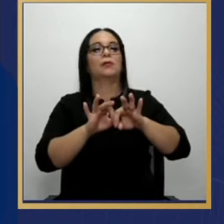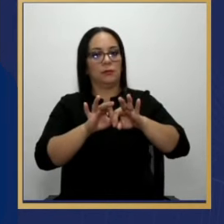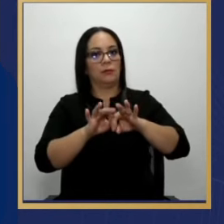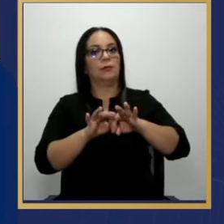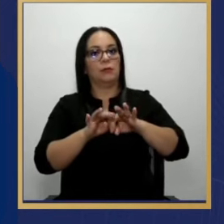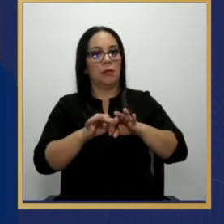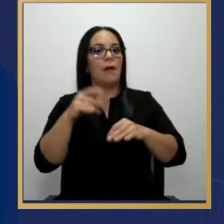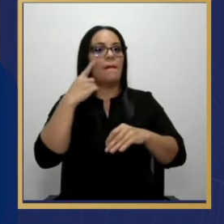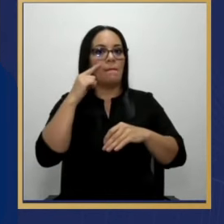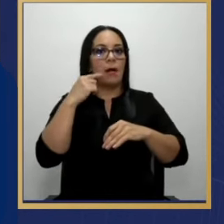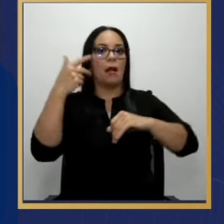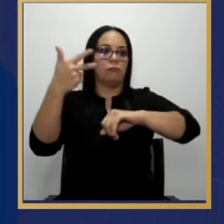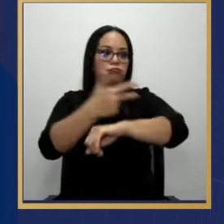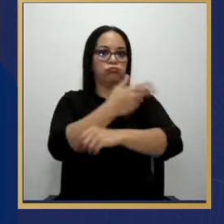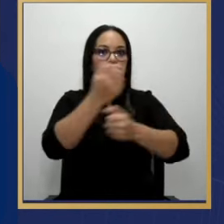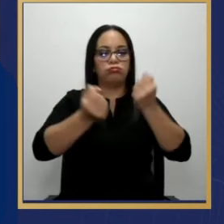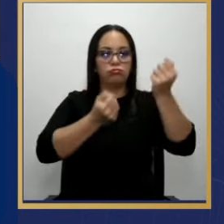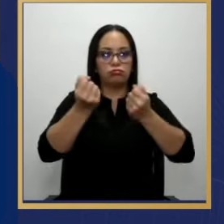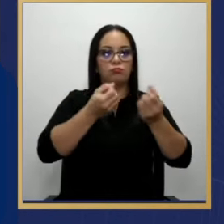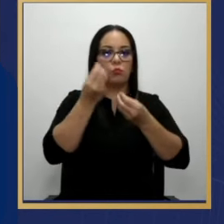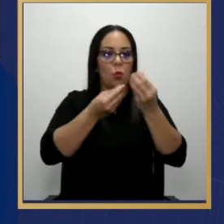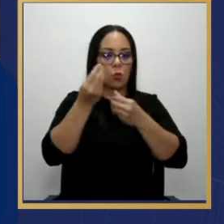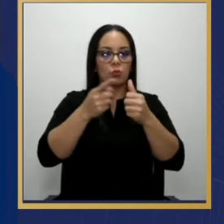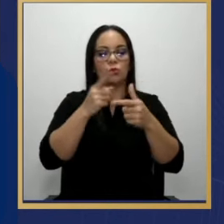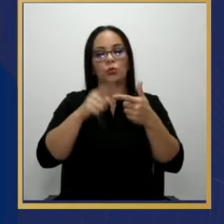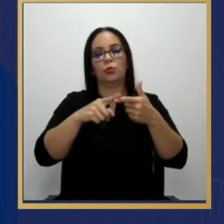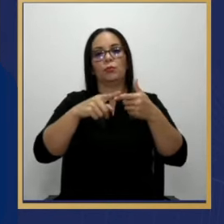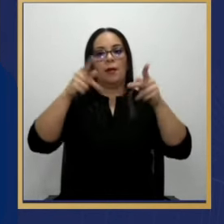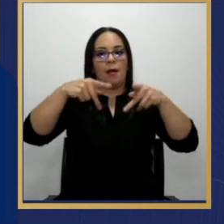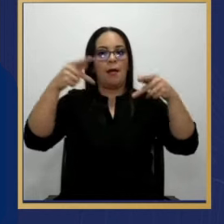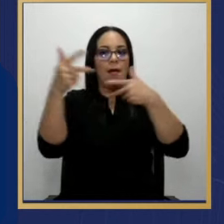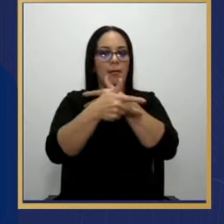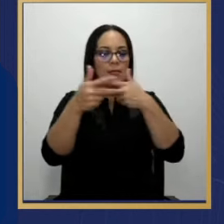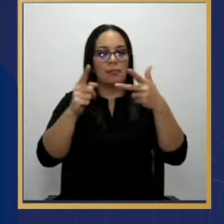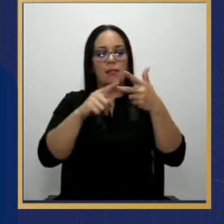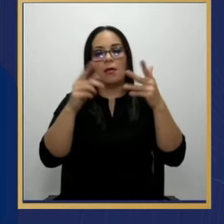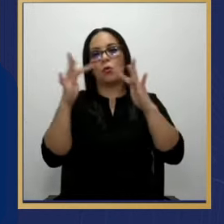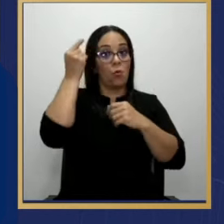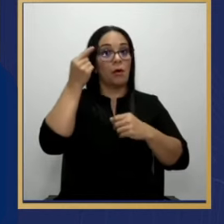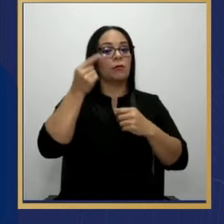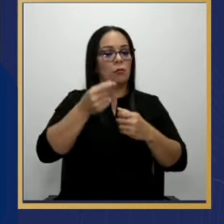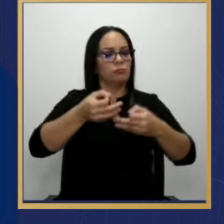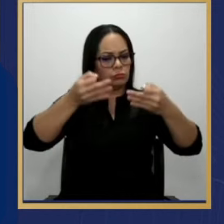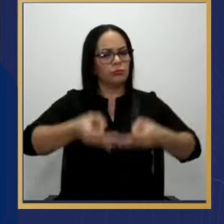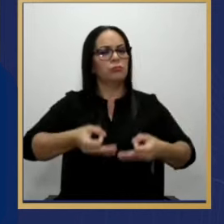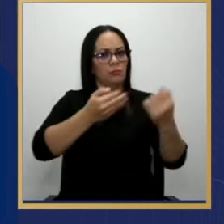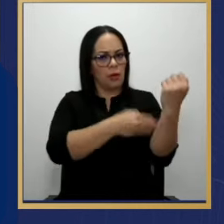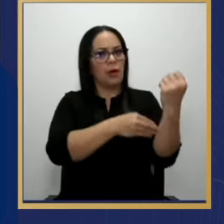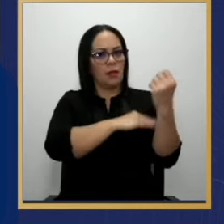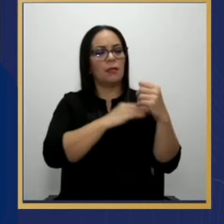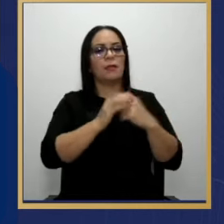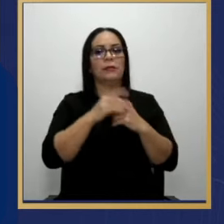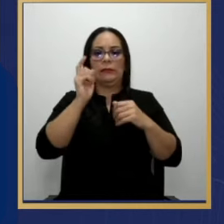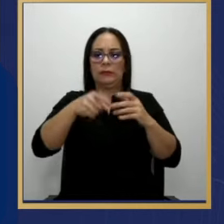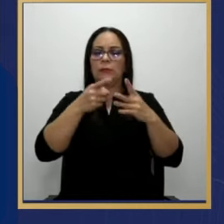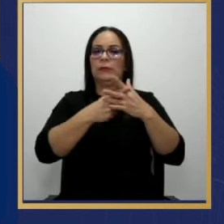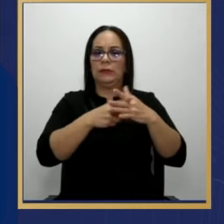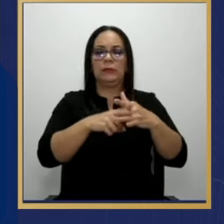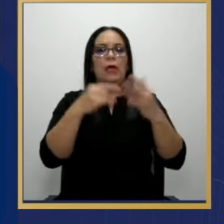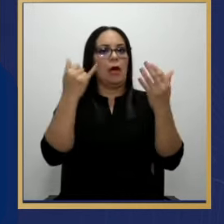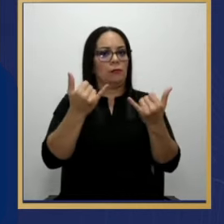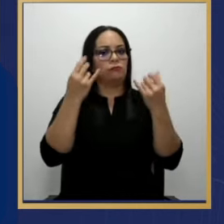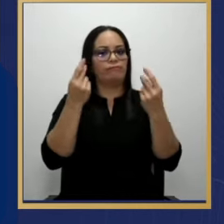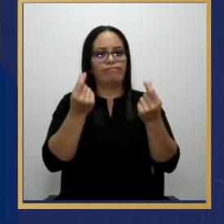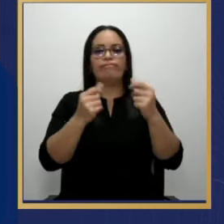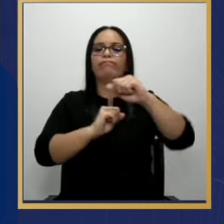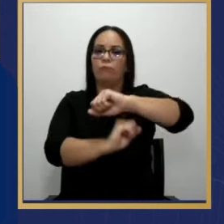mercancías, para el pasar de las gentes, para la conectividad, para la productividad. Al intervenir el puente de la amistad,